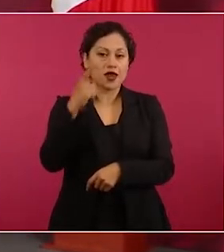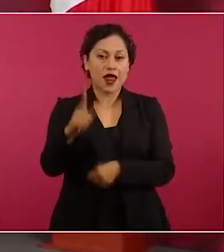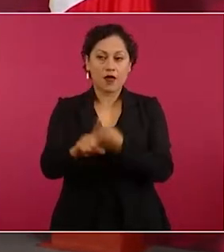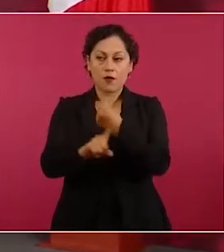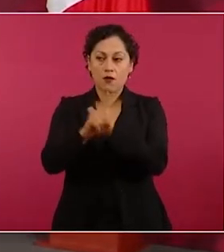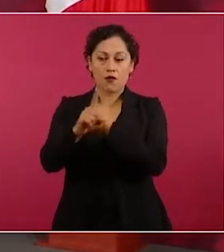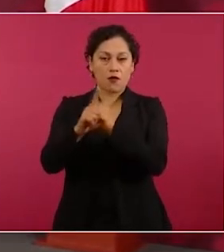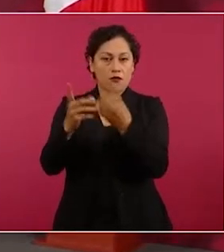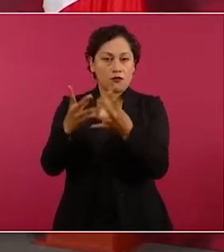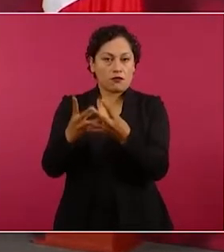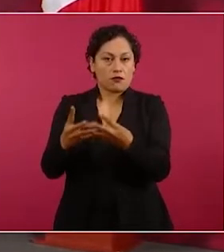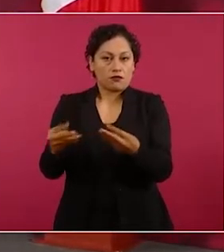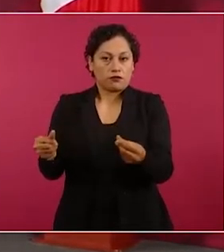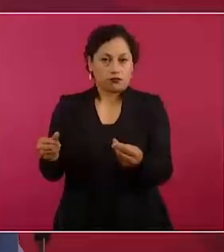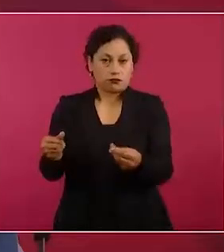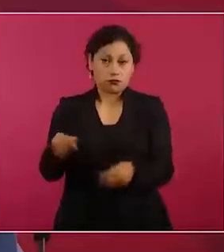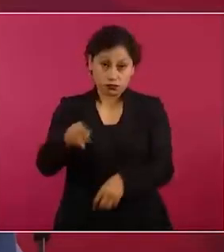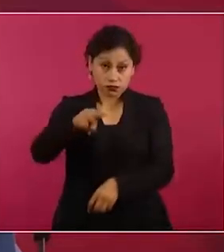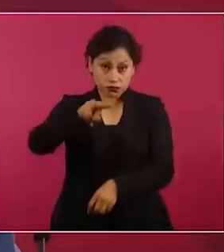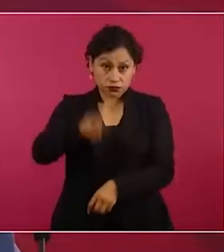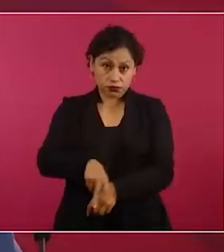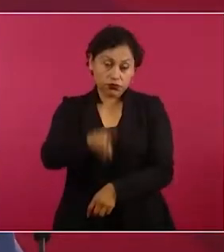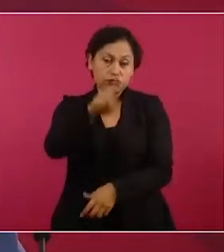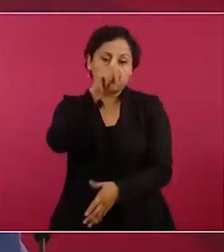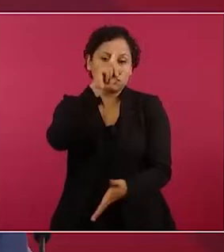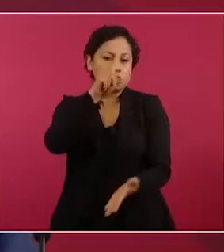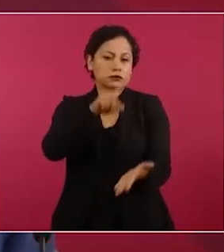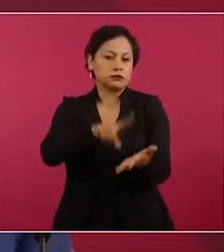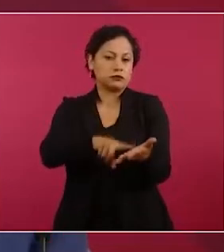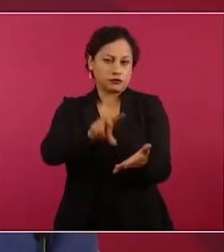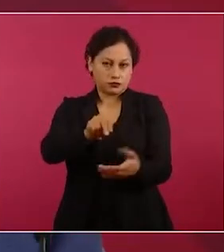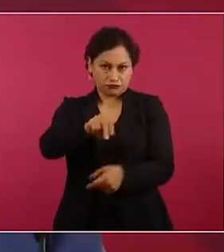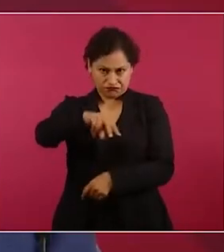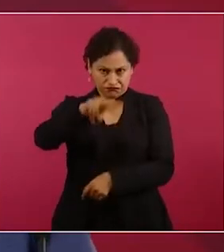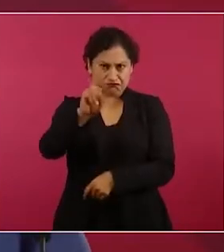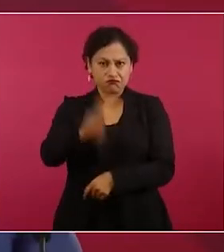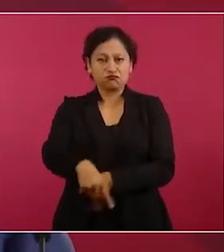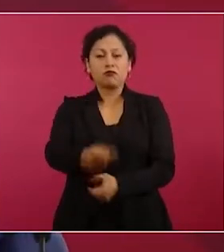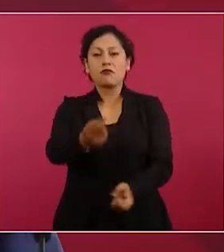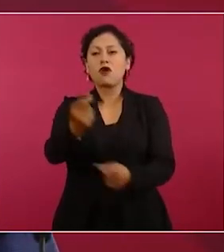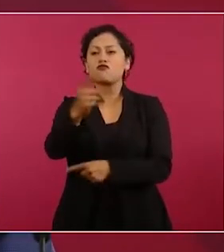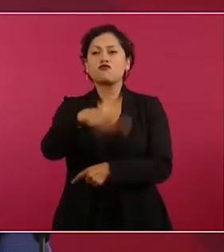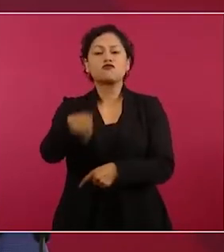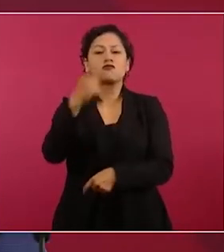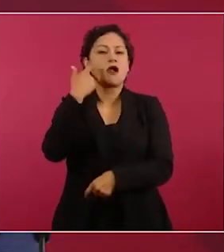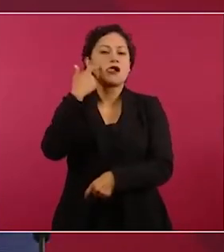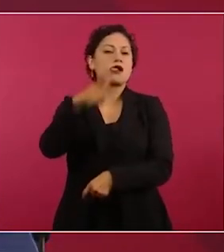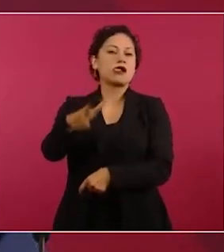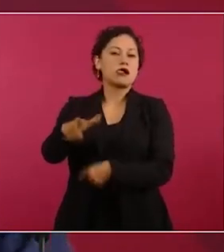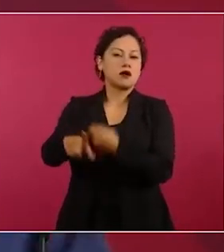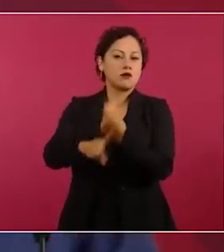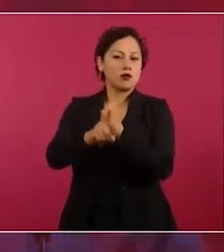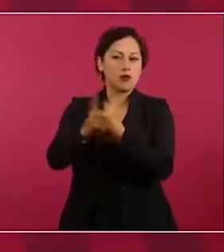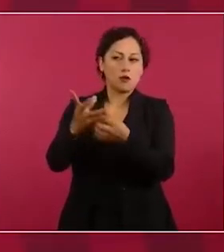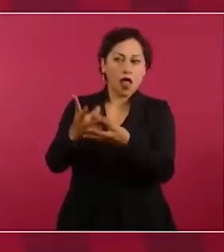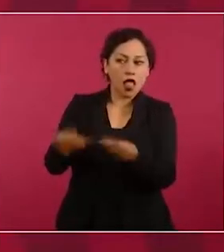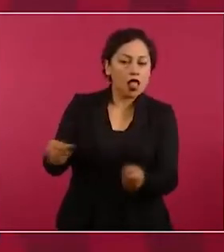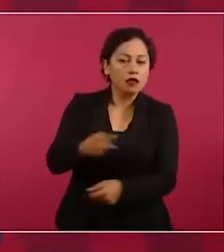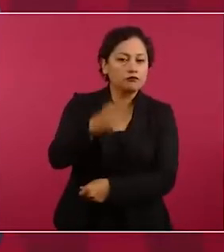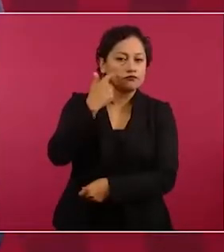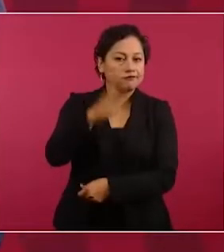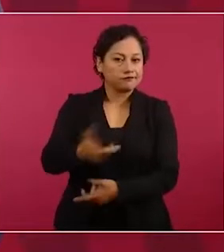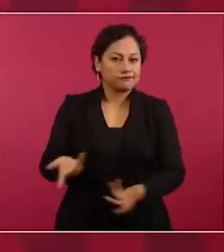pero tenemos una voluntad